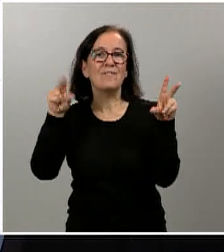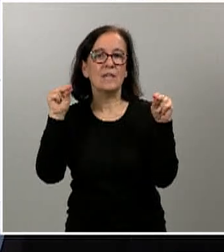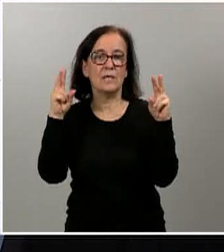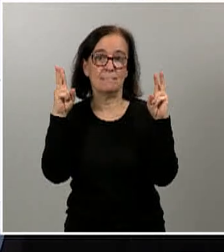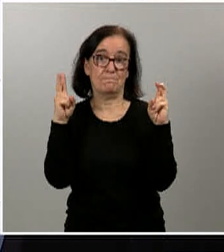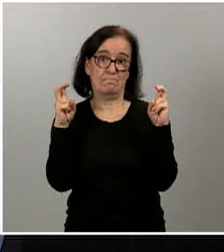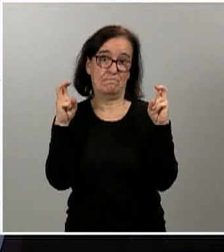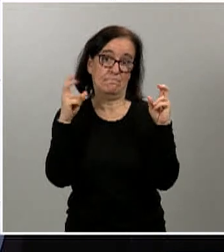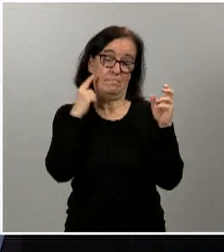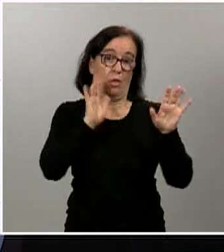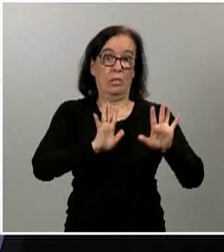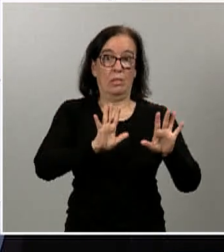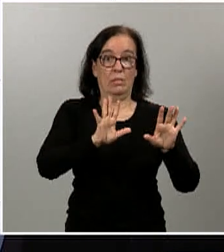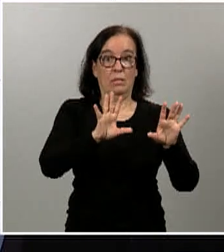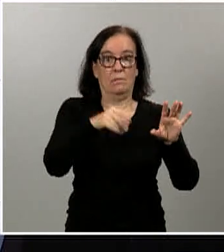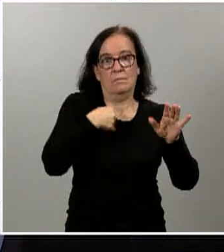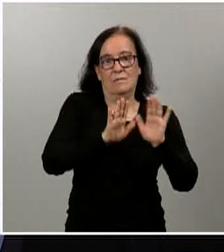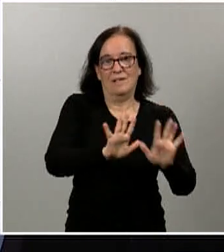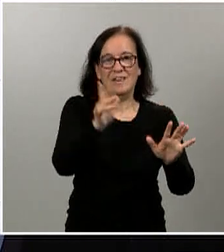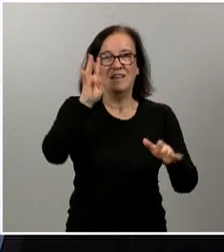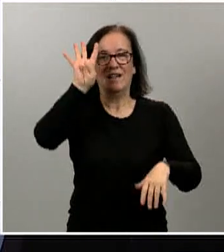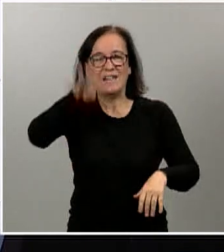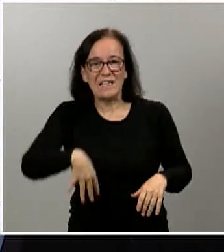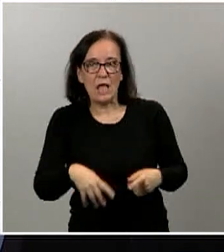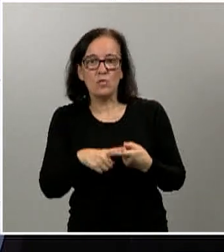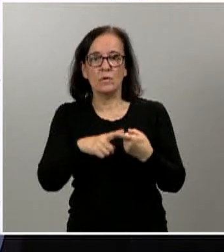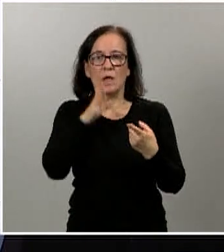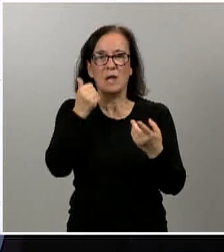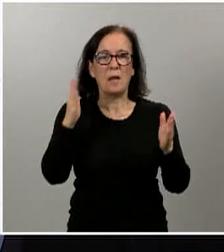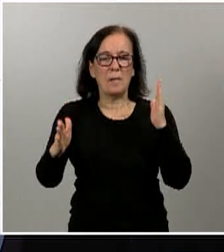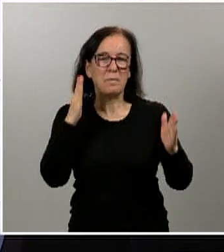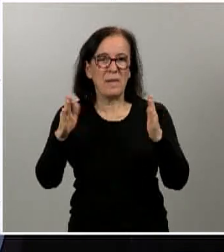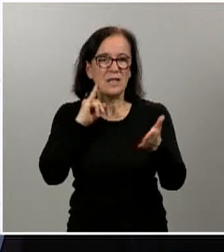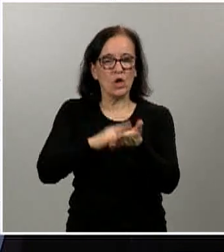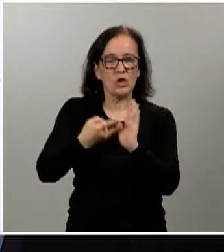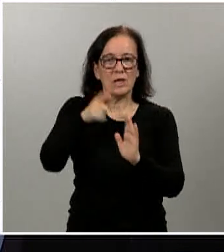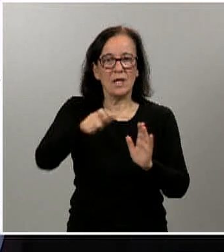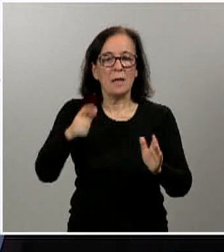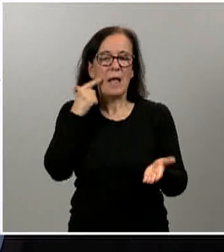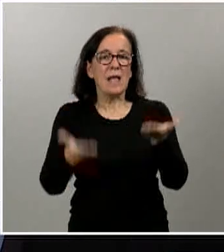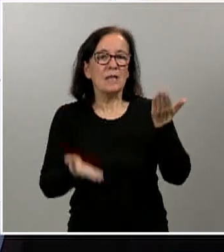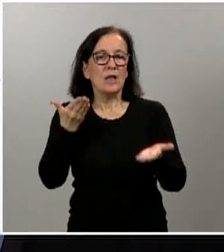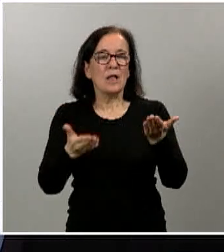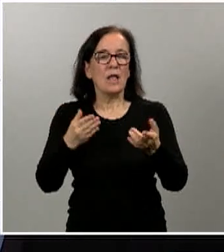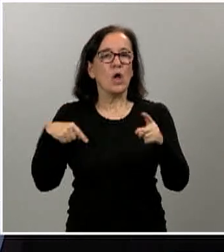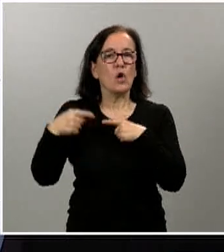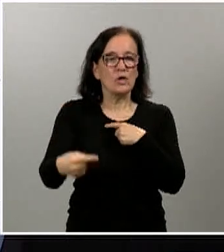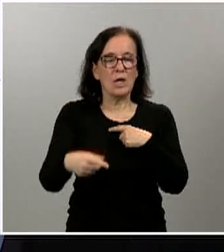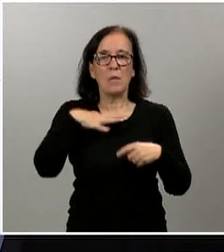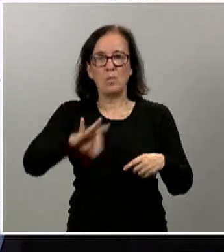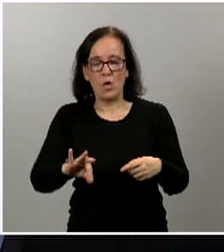También, en ese sentido, Cataluña Press pregunta, ¿qué periodos serán los técnicos para valorar el efecto que pueda tener la